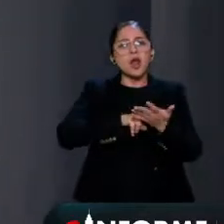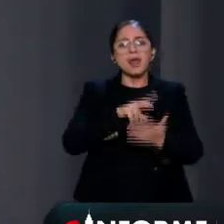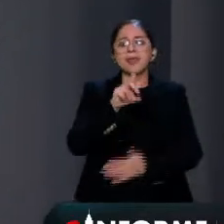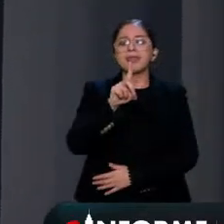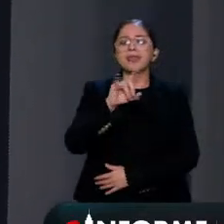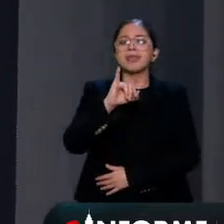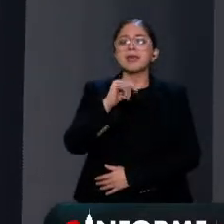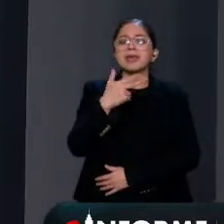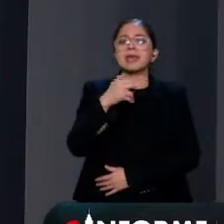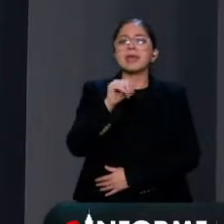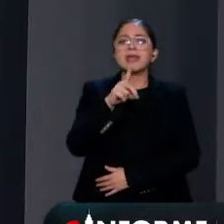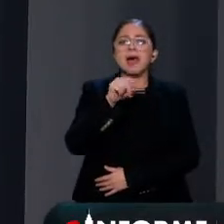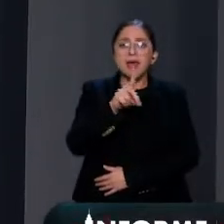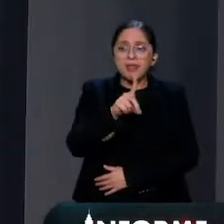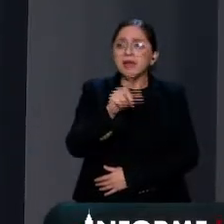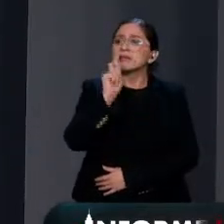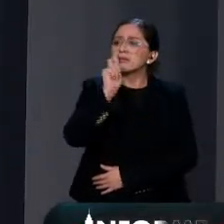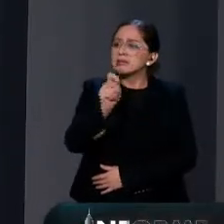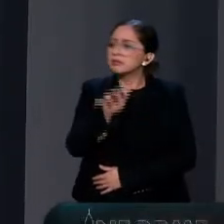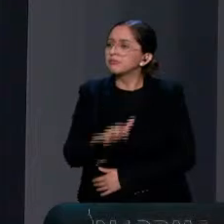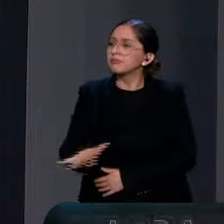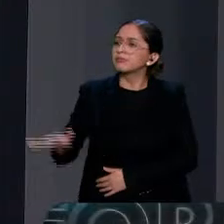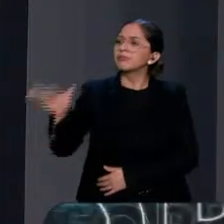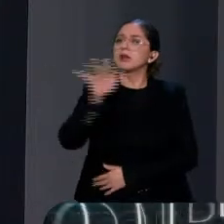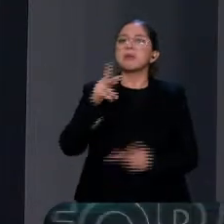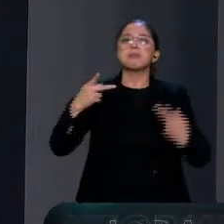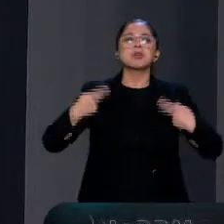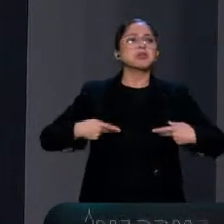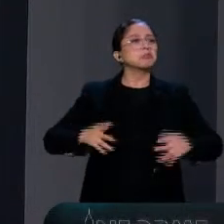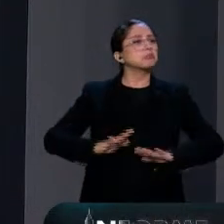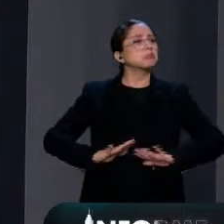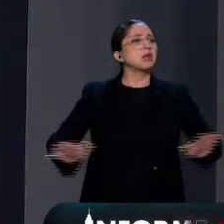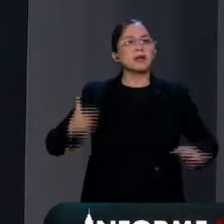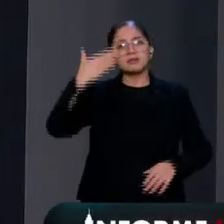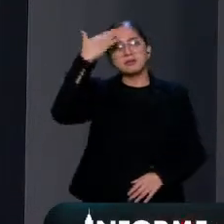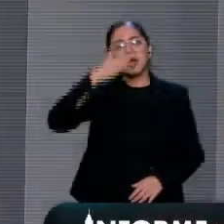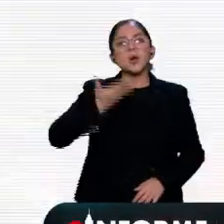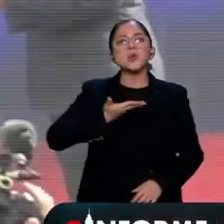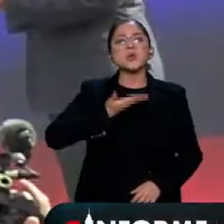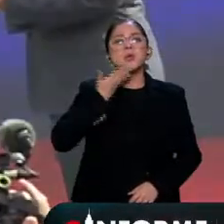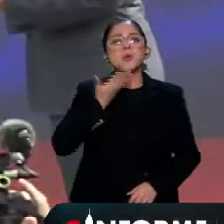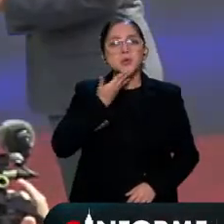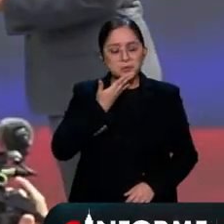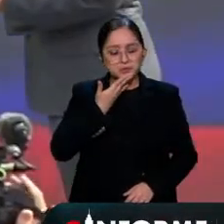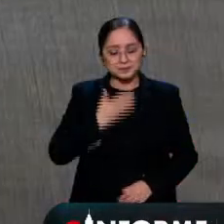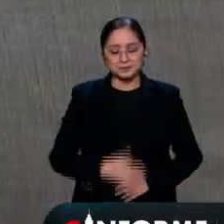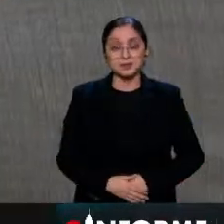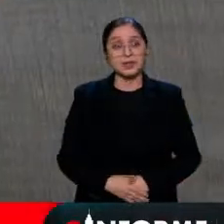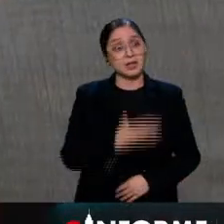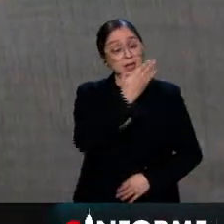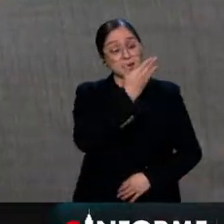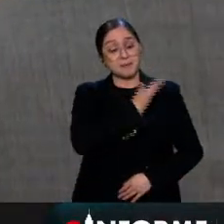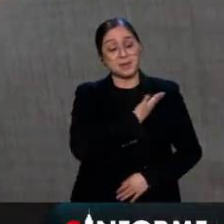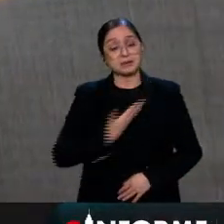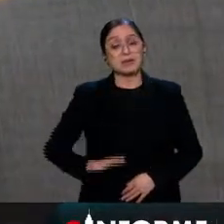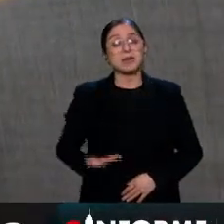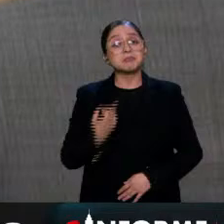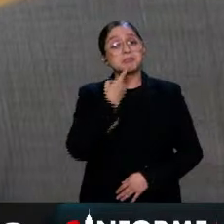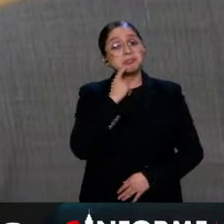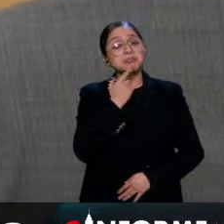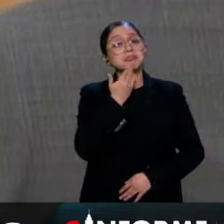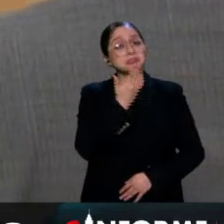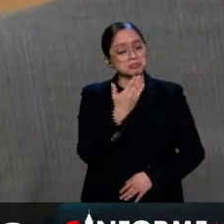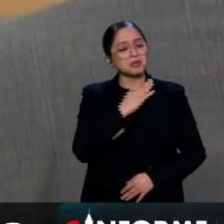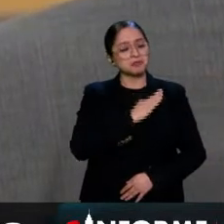Hasta que la dignidad se haga costumbre y el presidente López Obrador celebró la llegada de Gustavo Petro a la presidencia de Colombia con la